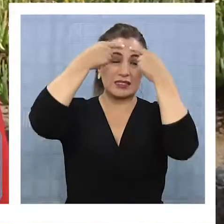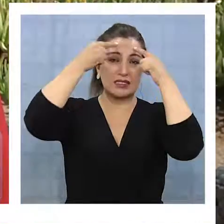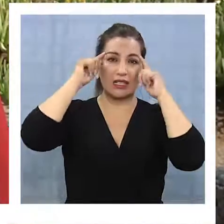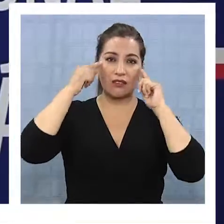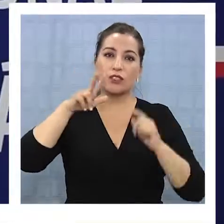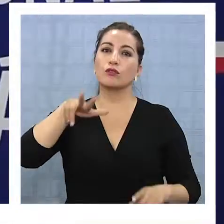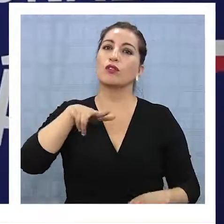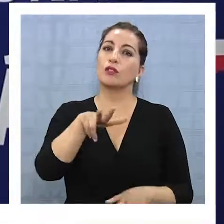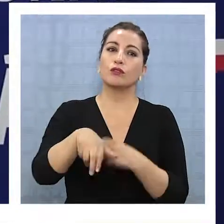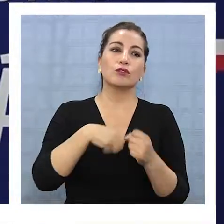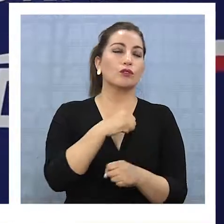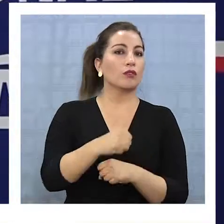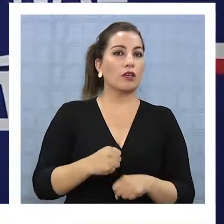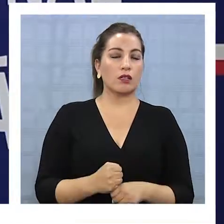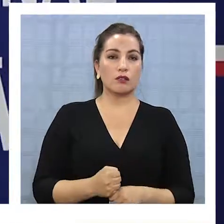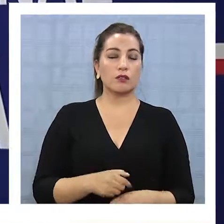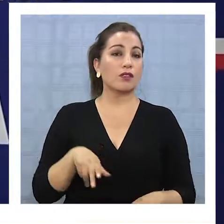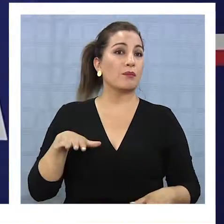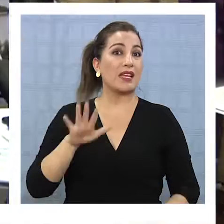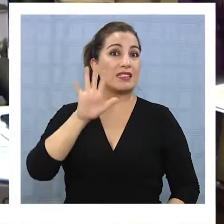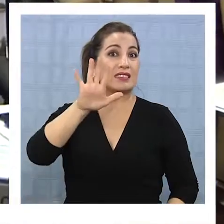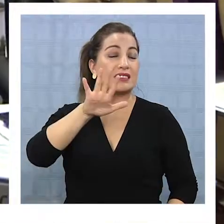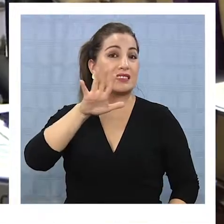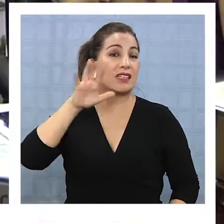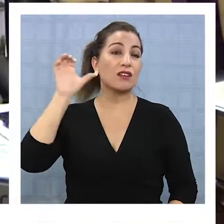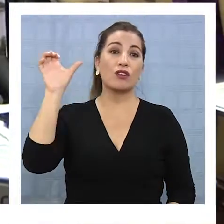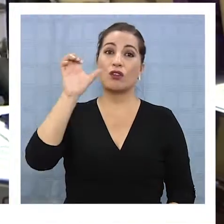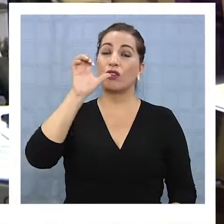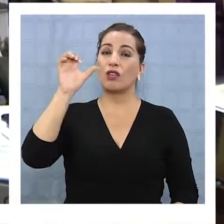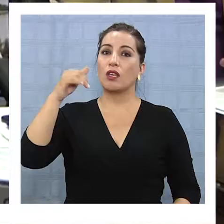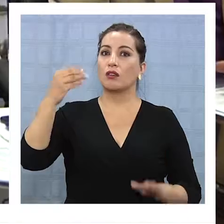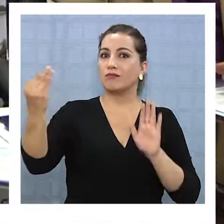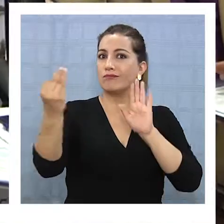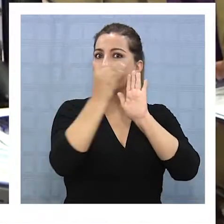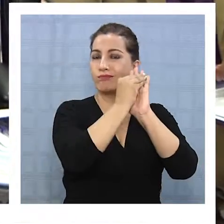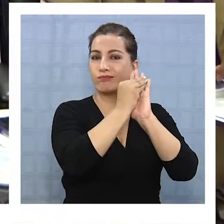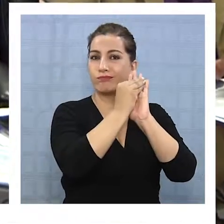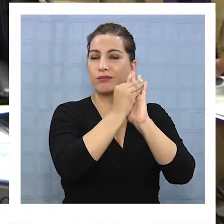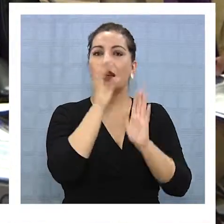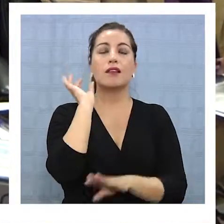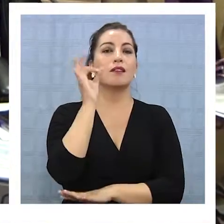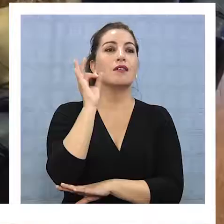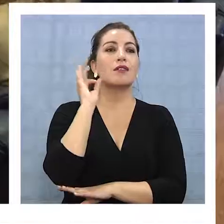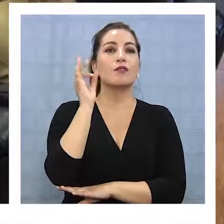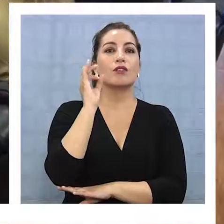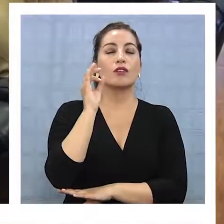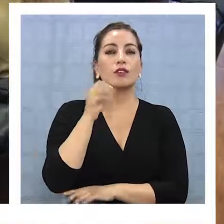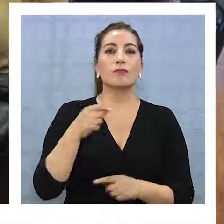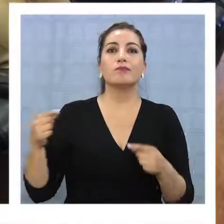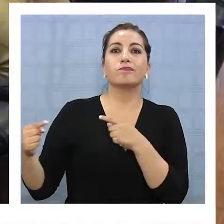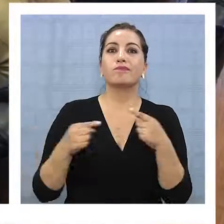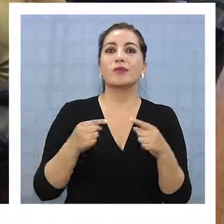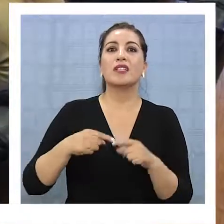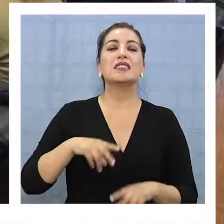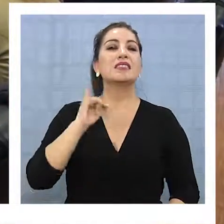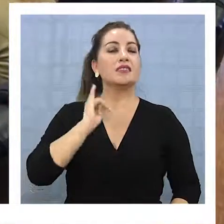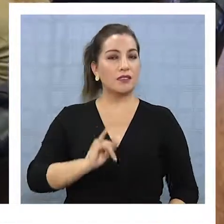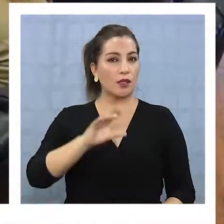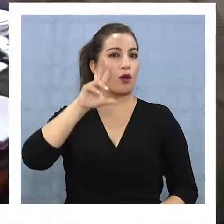18 años. Recién para el 5 de enero quedó agendado el Pleno del Consejo Regional para discutir si entregarán o no